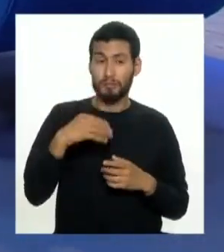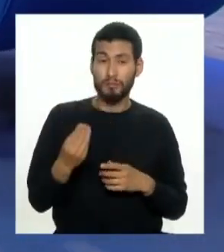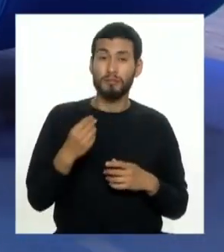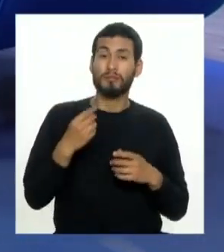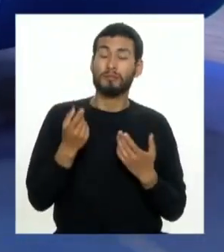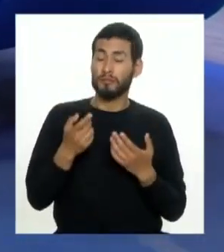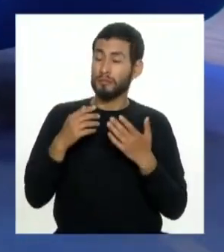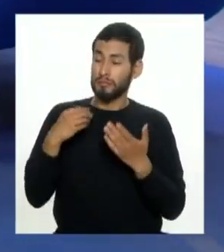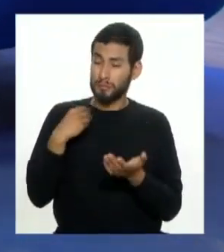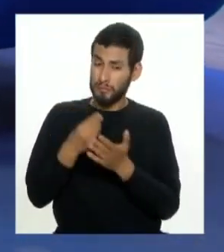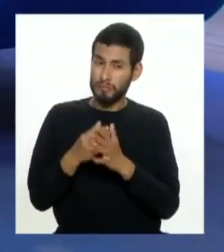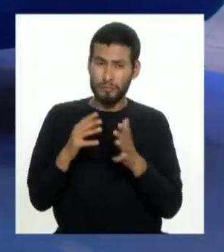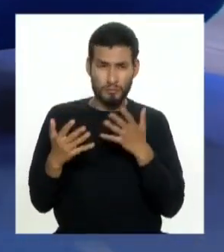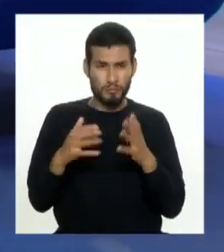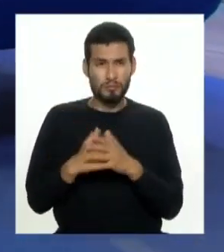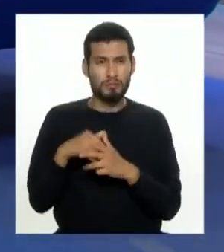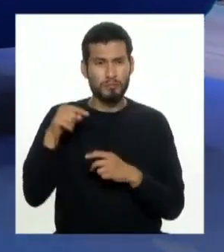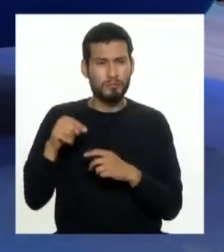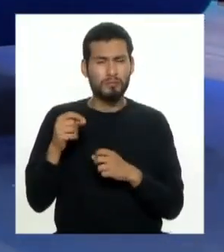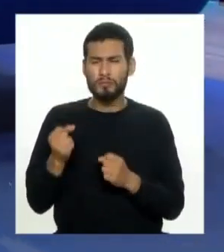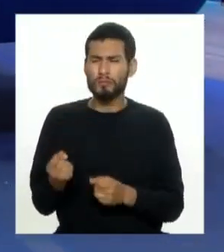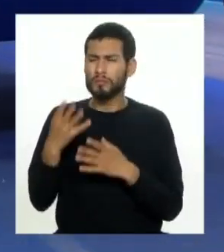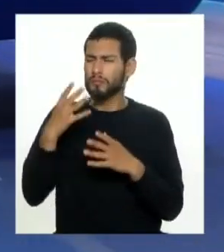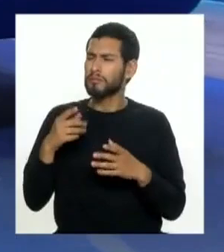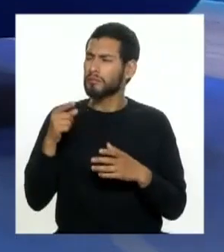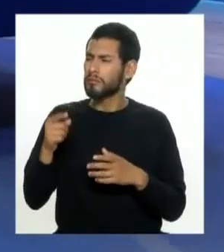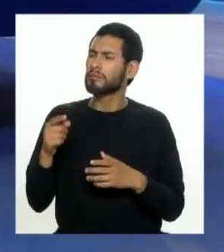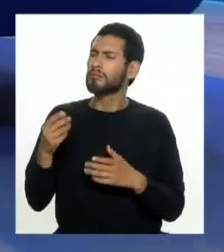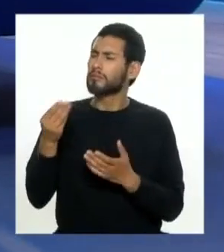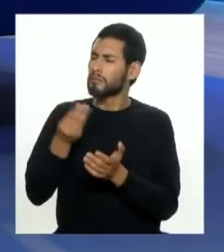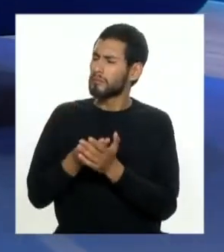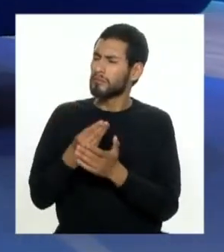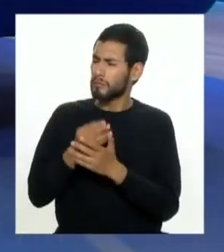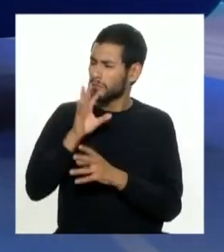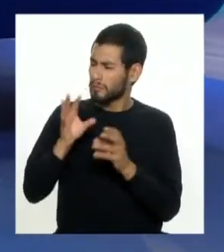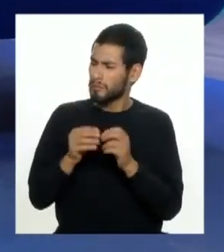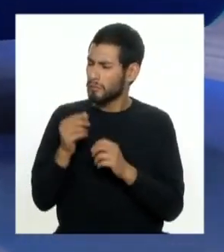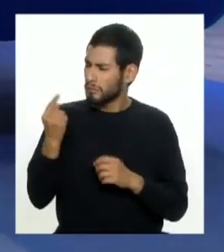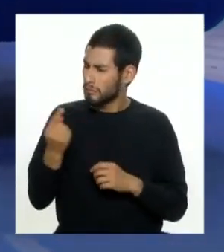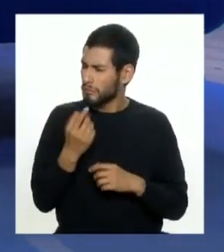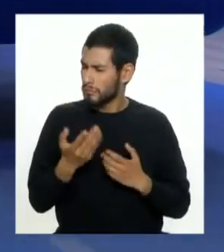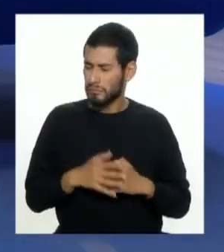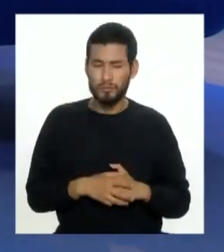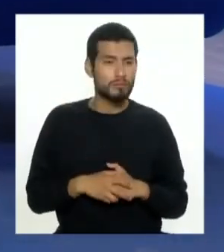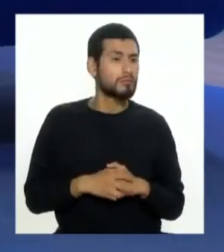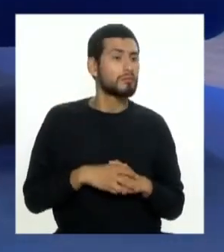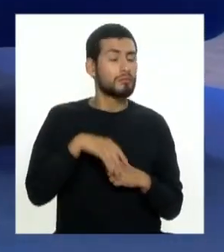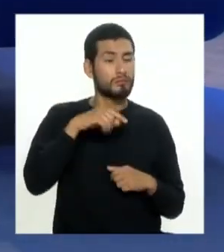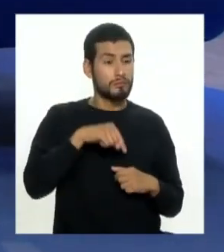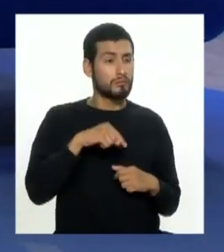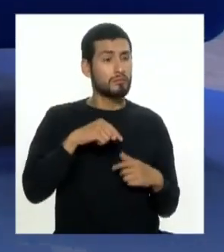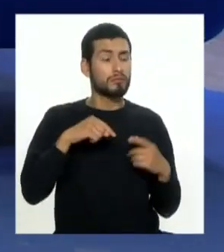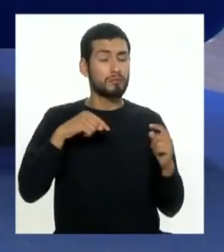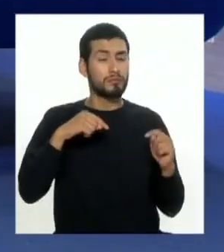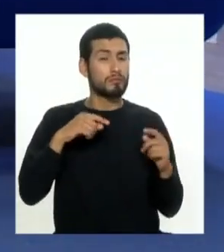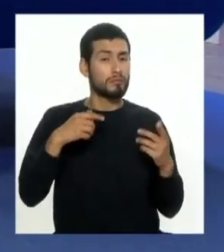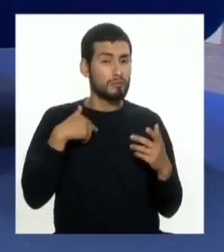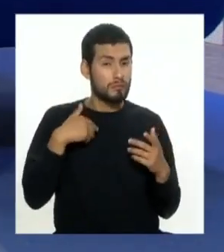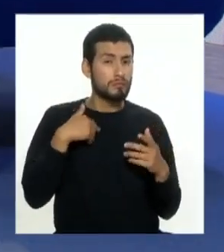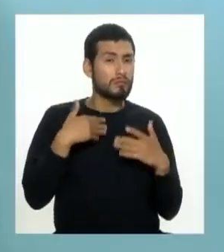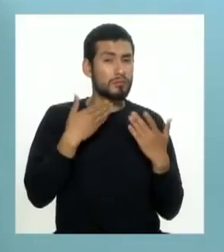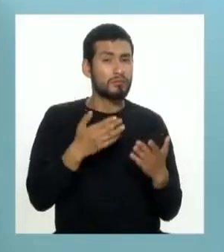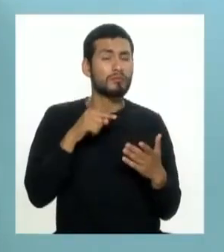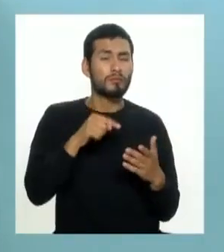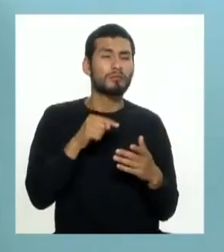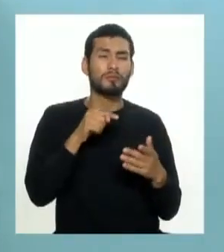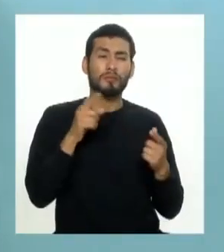presupuesto y tienen más o menos mapeado cuánto es el presupuesto por cada uno mira nosotros como digo nosotros hacemos una transferencia de